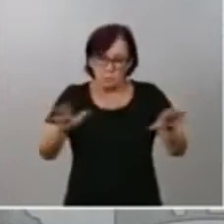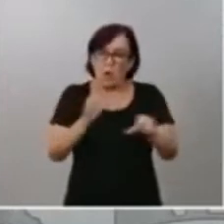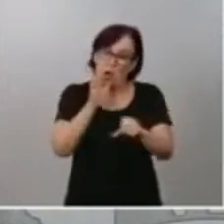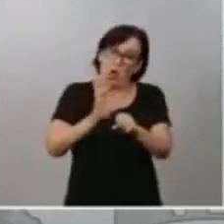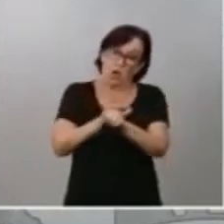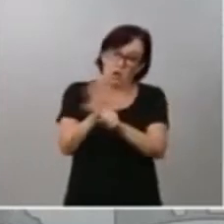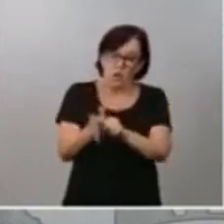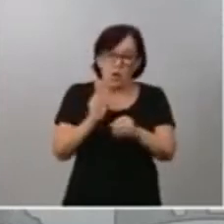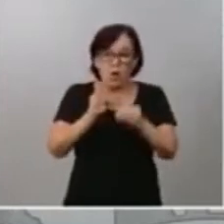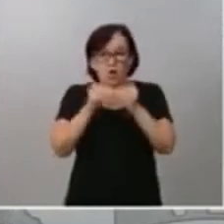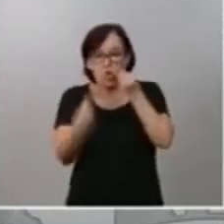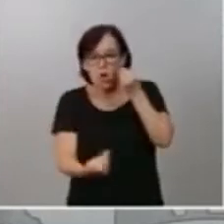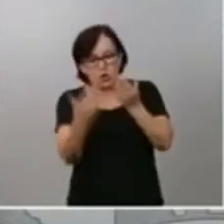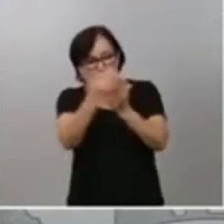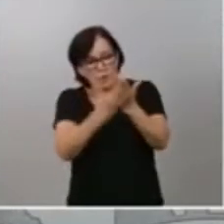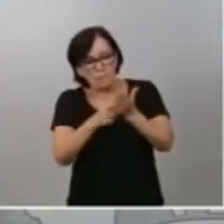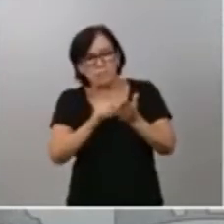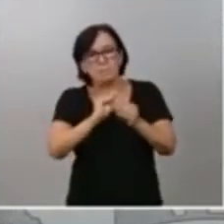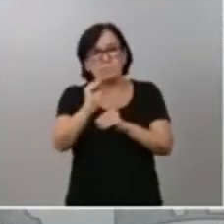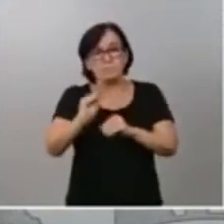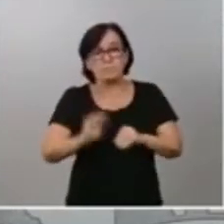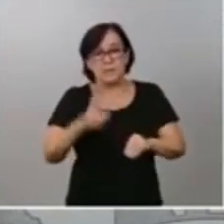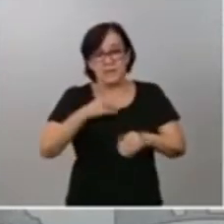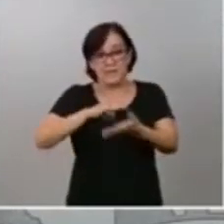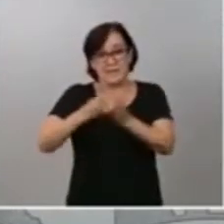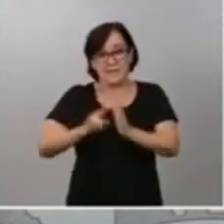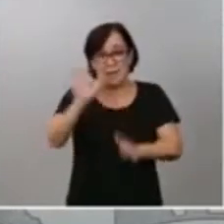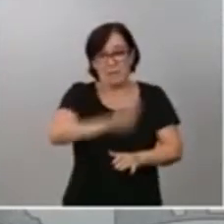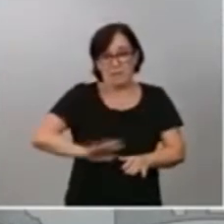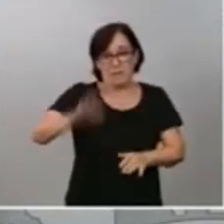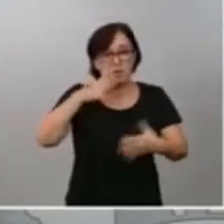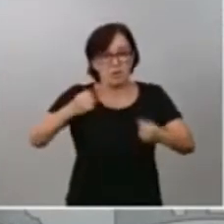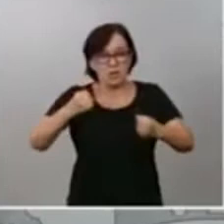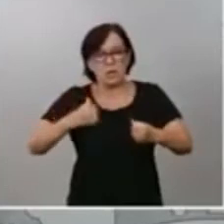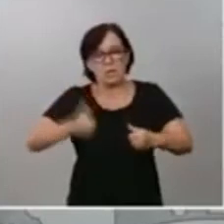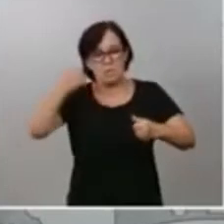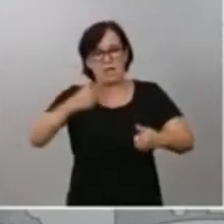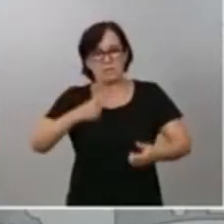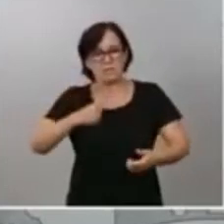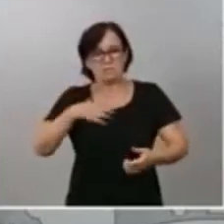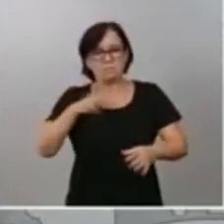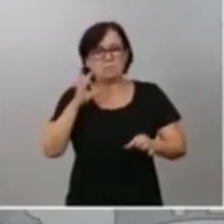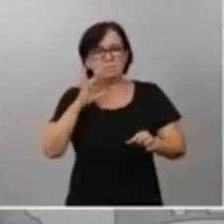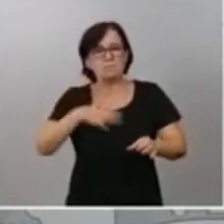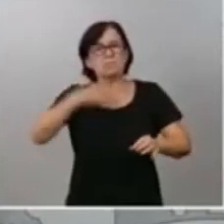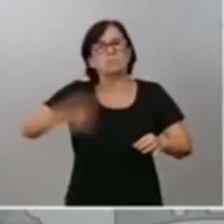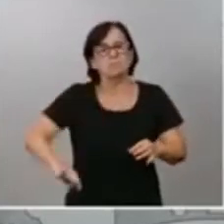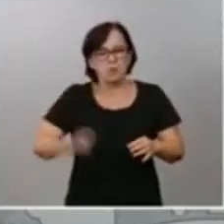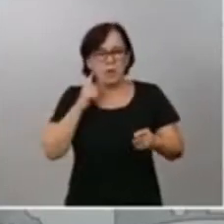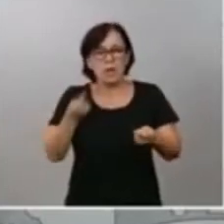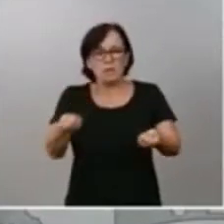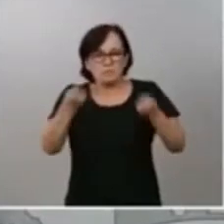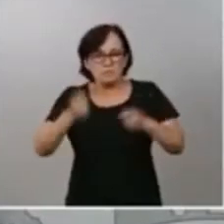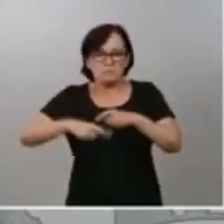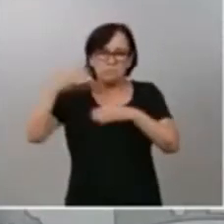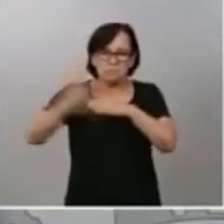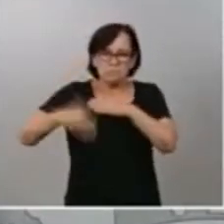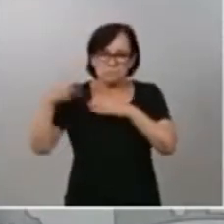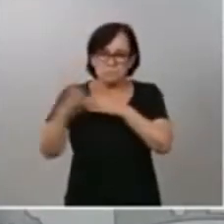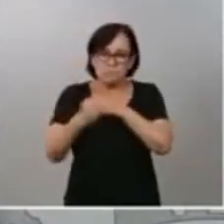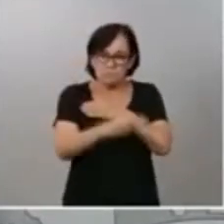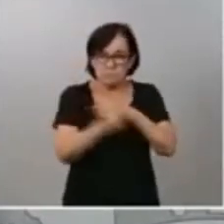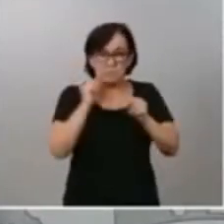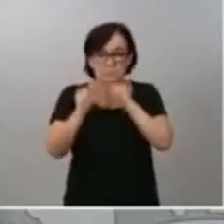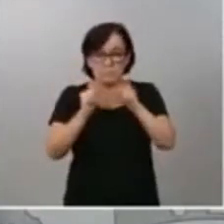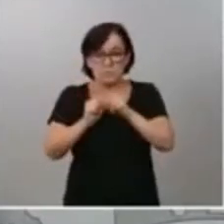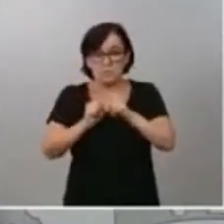que dota al Sistema Nacional de Salud de una mayor capacidad para prevenir, para atajar posibles incrementos de transmisión del virus.